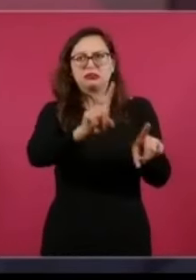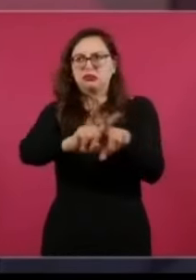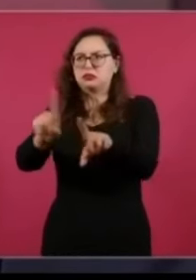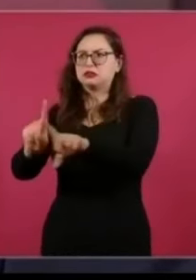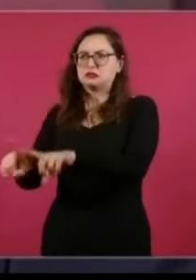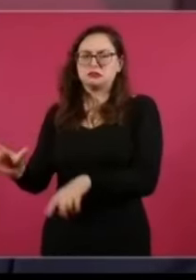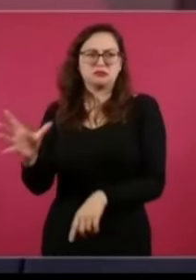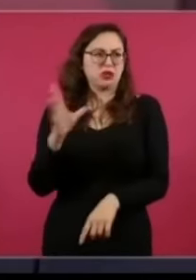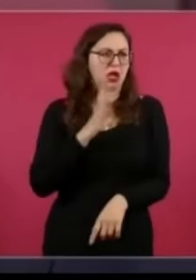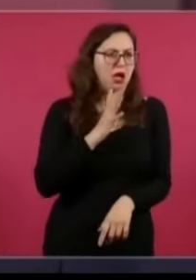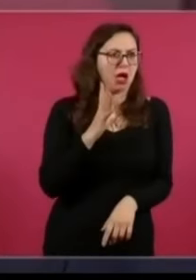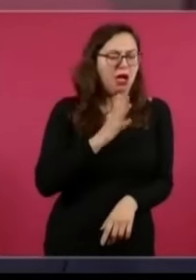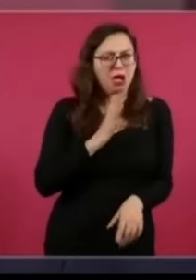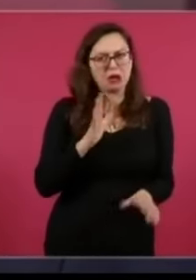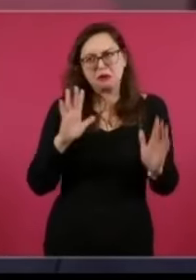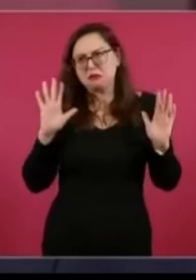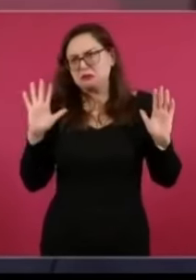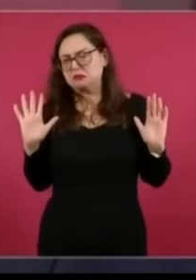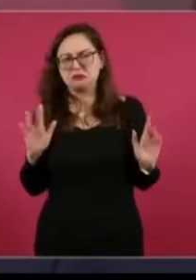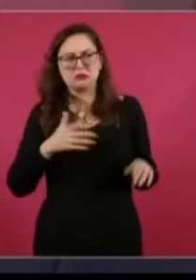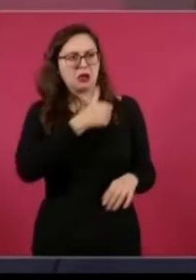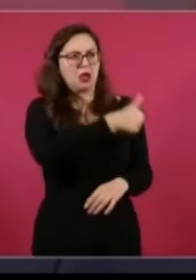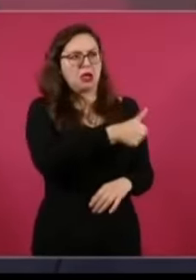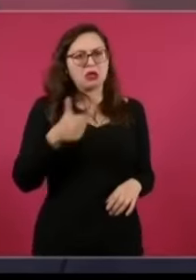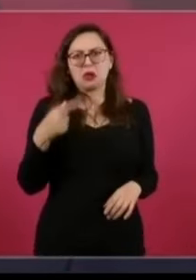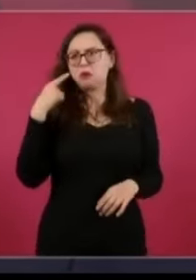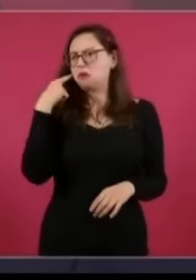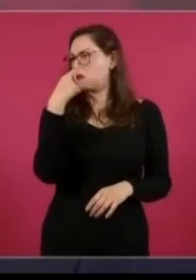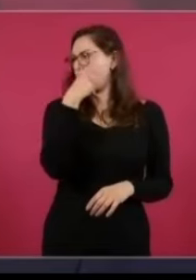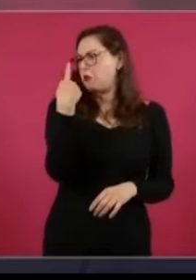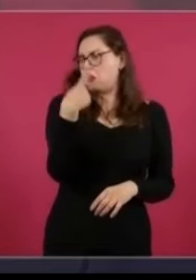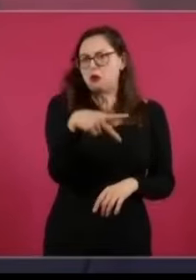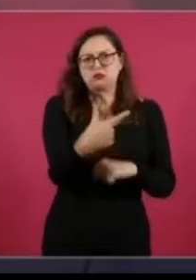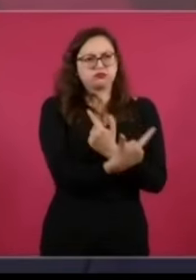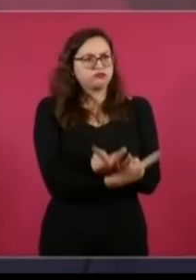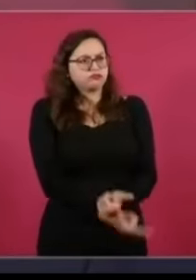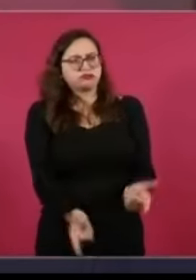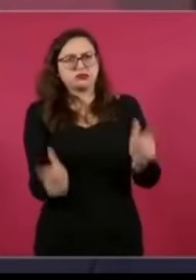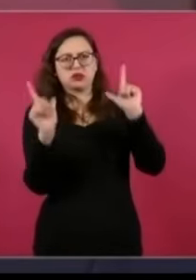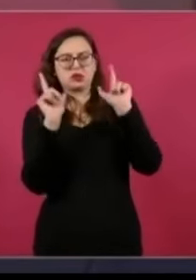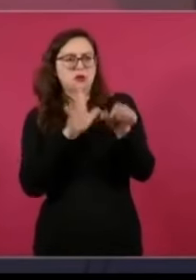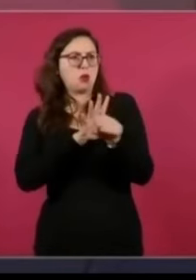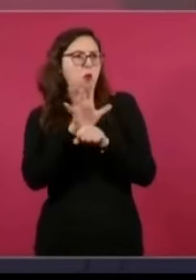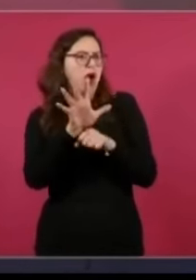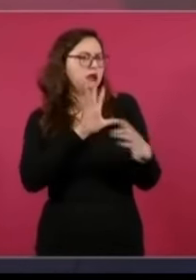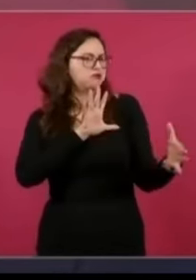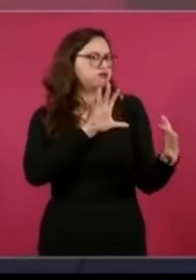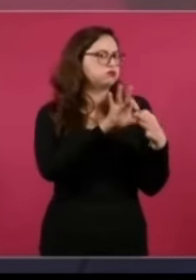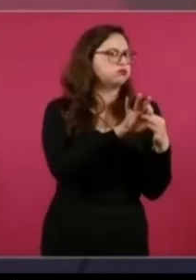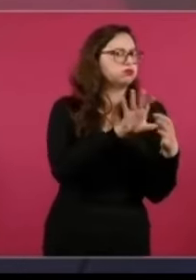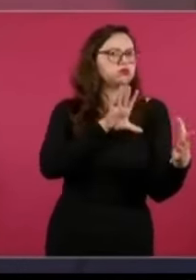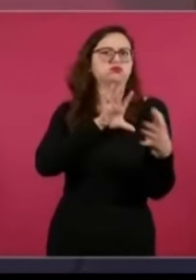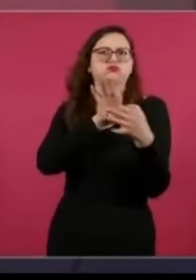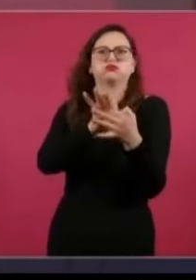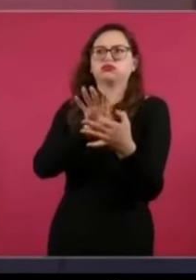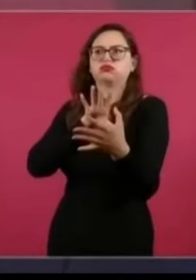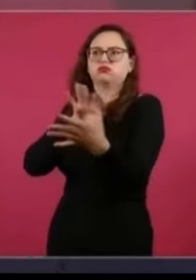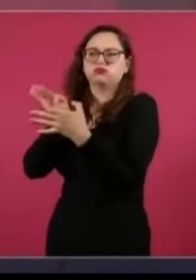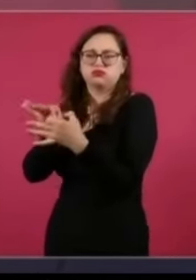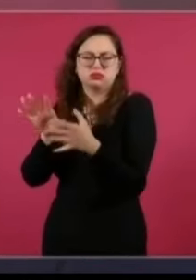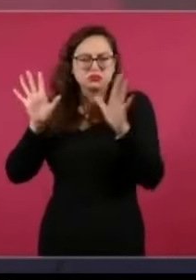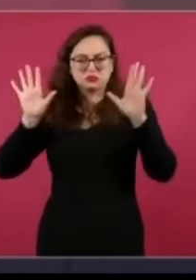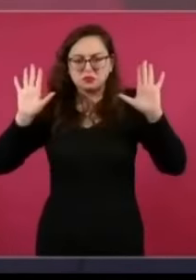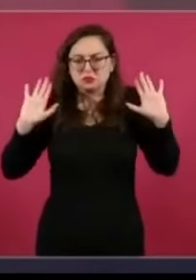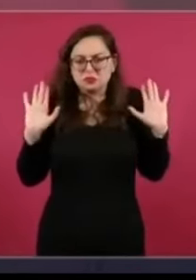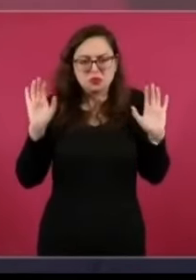país. Porque hace trabajo muy importante. Pepe, gracias por el espacio. No, María Amparo, gracias a ti por tomar a bote pronto esta llamada. Nos vemos